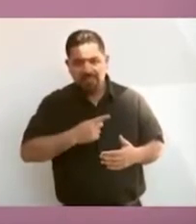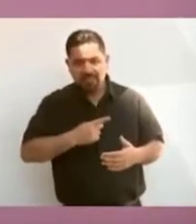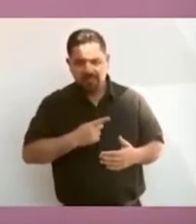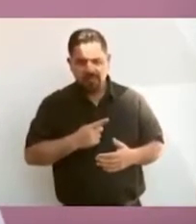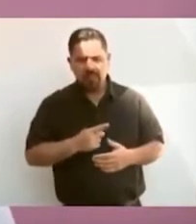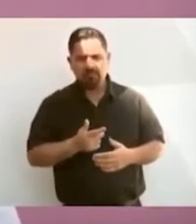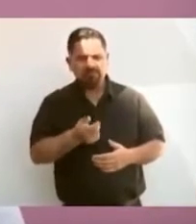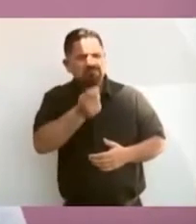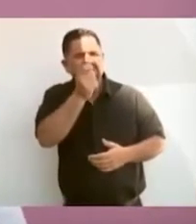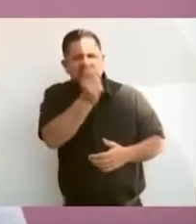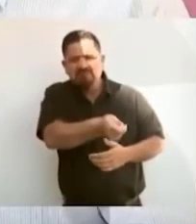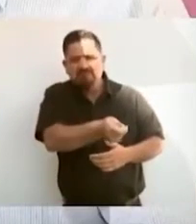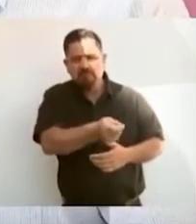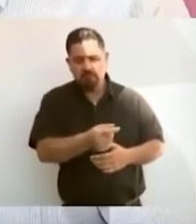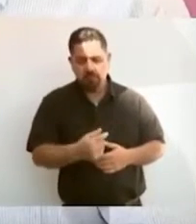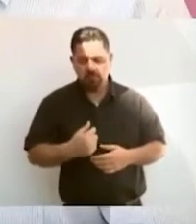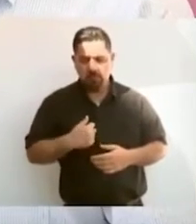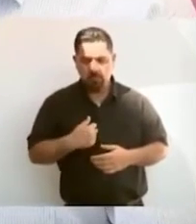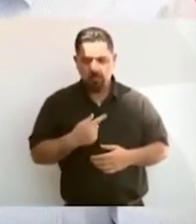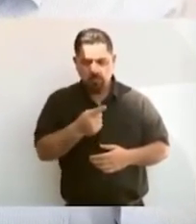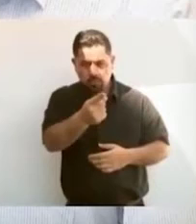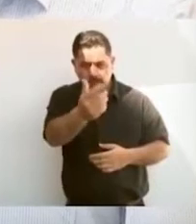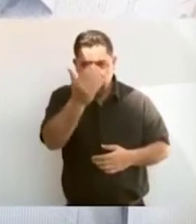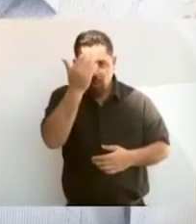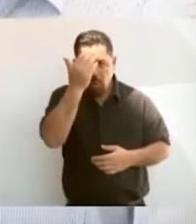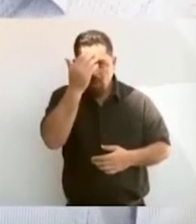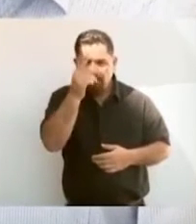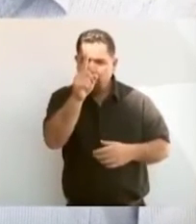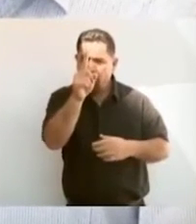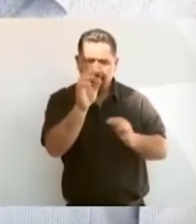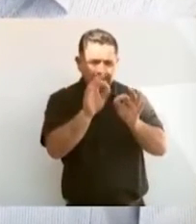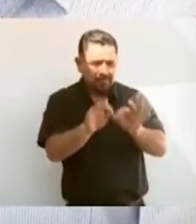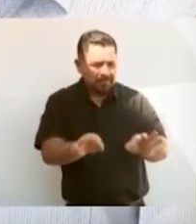lo que ustedes consideran fundamental,